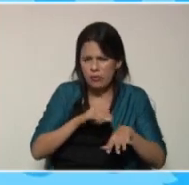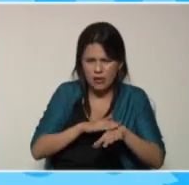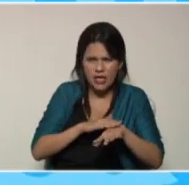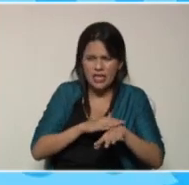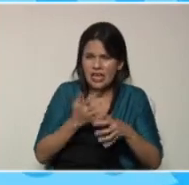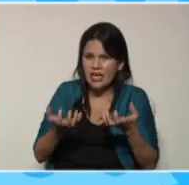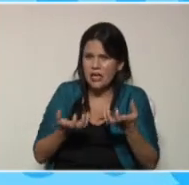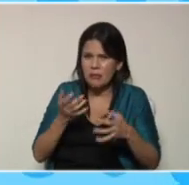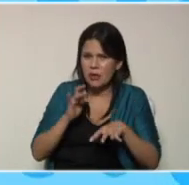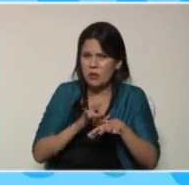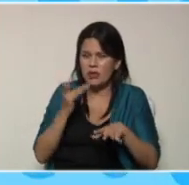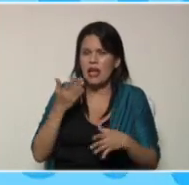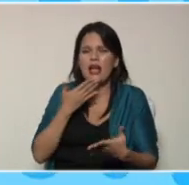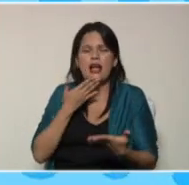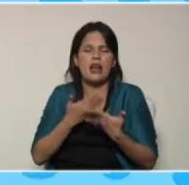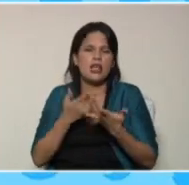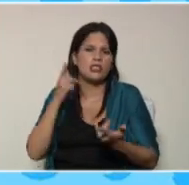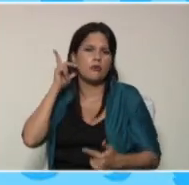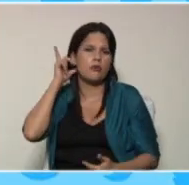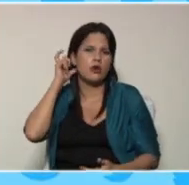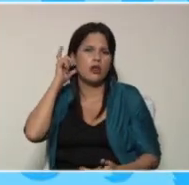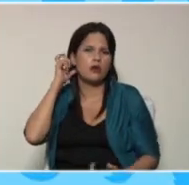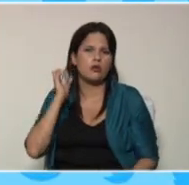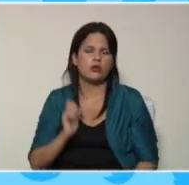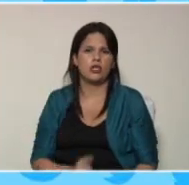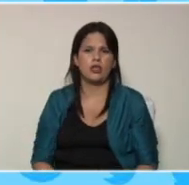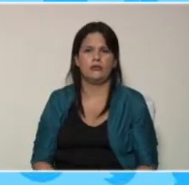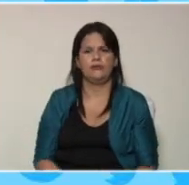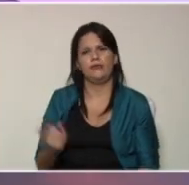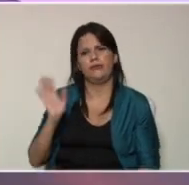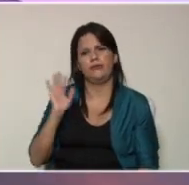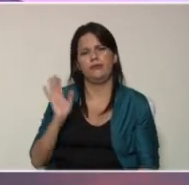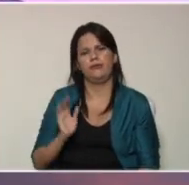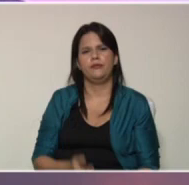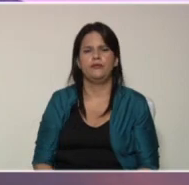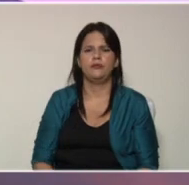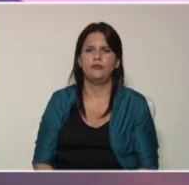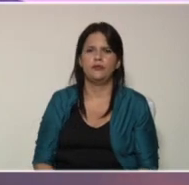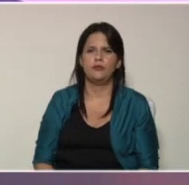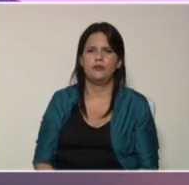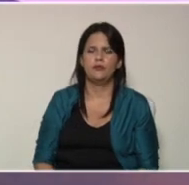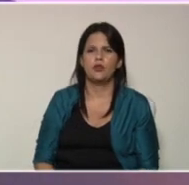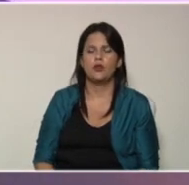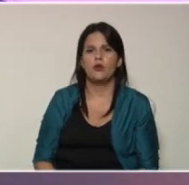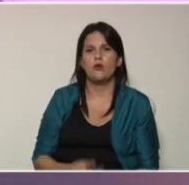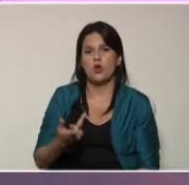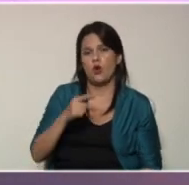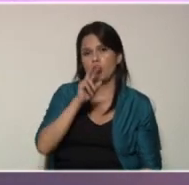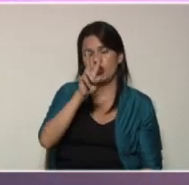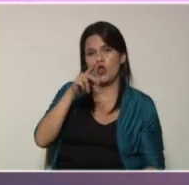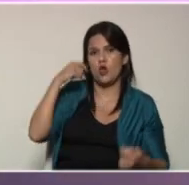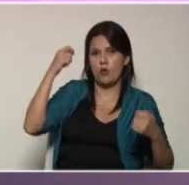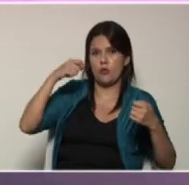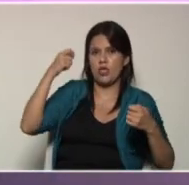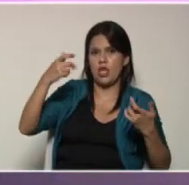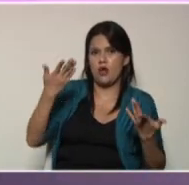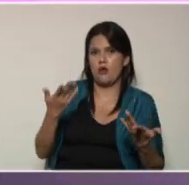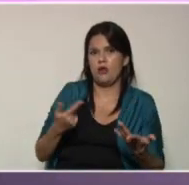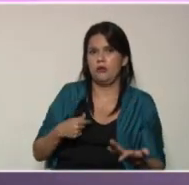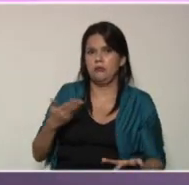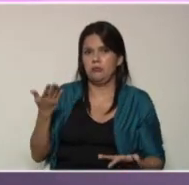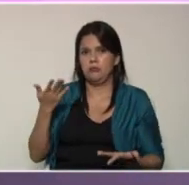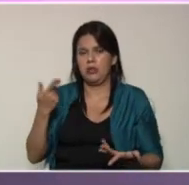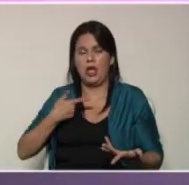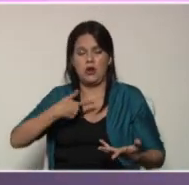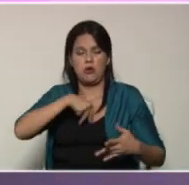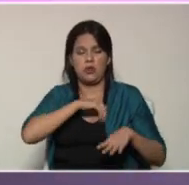etc muchas gracias por escuchar mi experiencia saludos bueno y con esos dos videos le damos protagonismo a nuestro